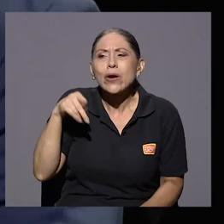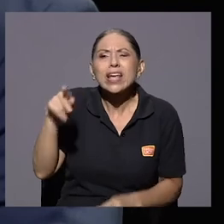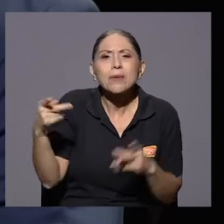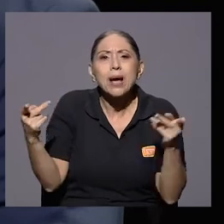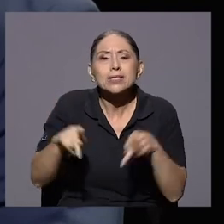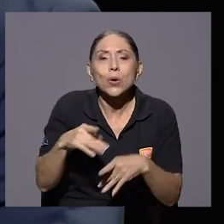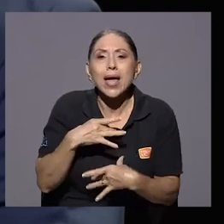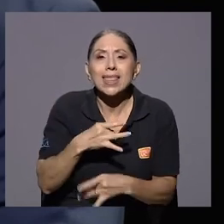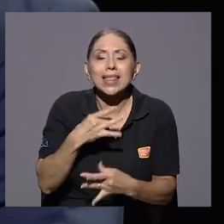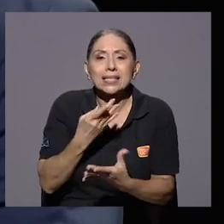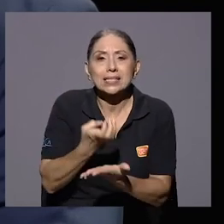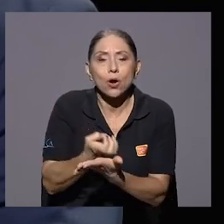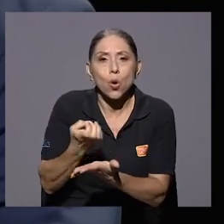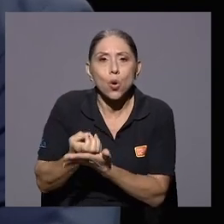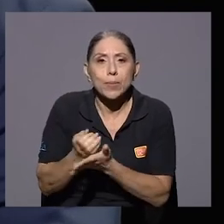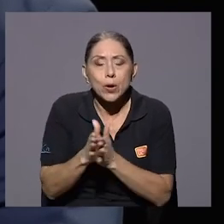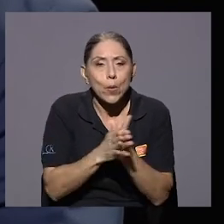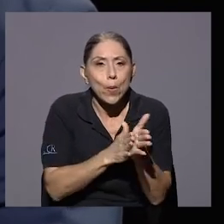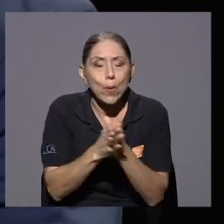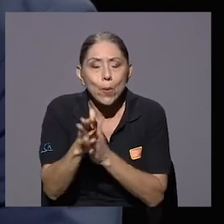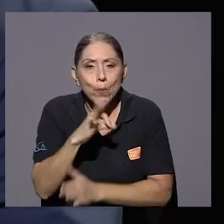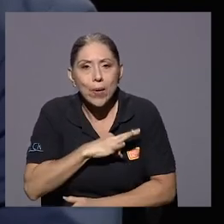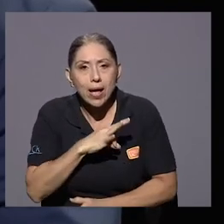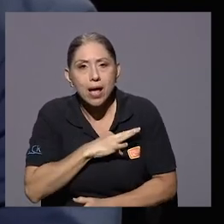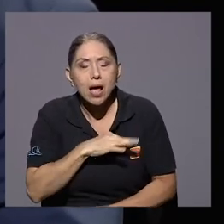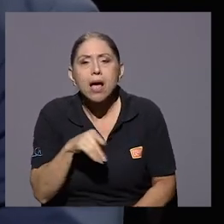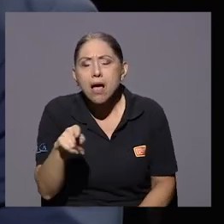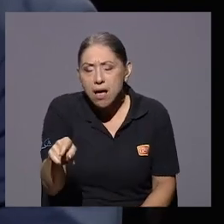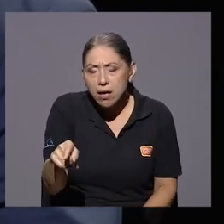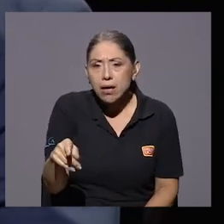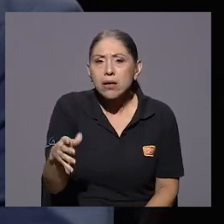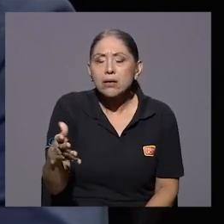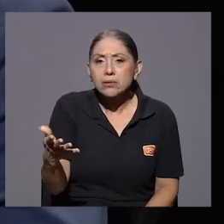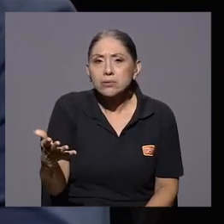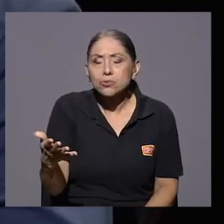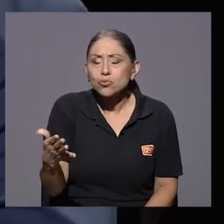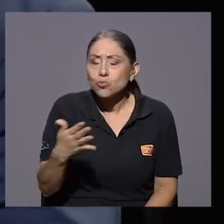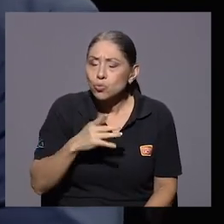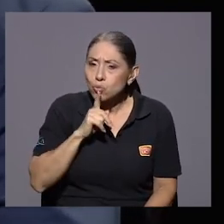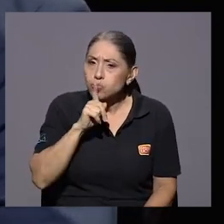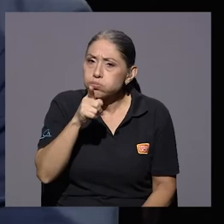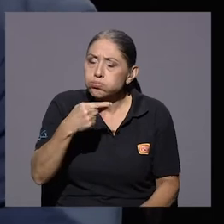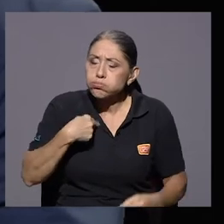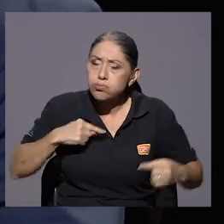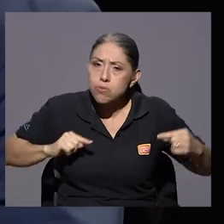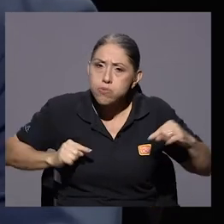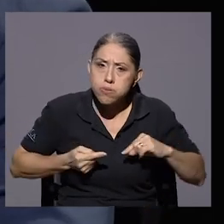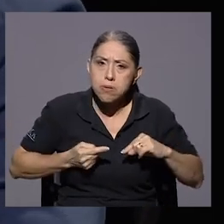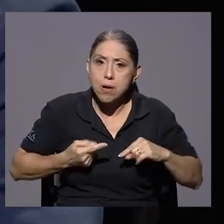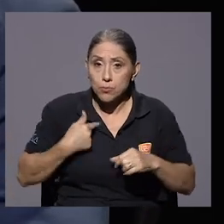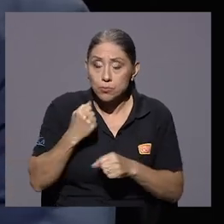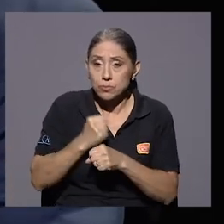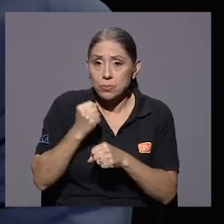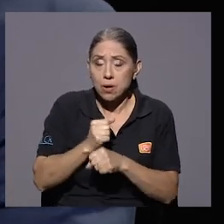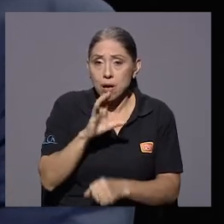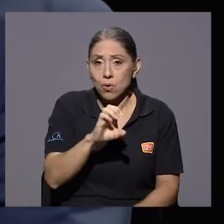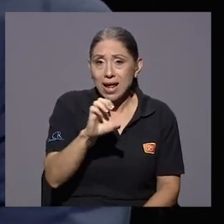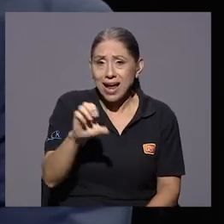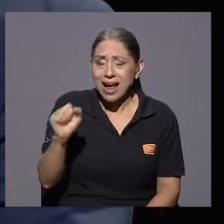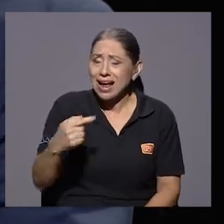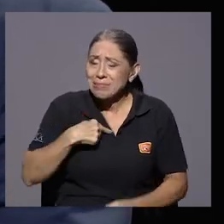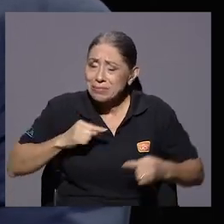y eso, créame, don Marlon, que me dolió mucho, como trabajador de la caja, darme cuenta que funcionarios,